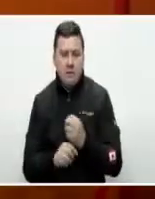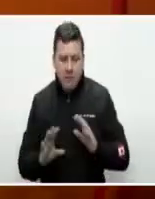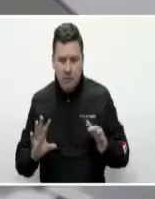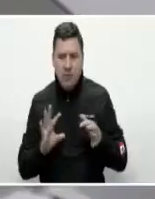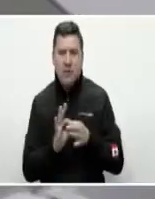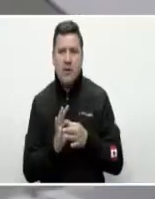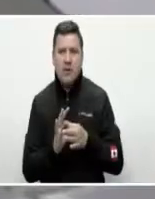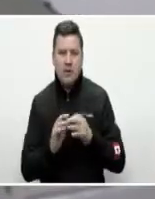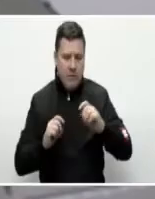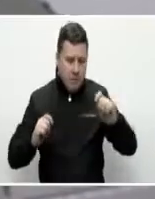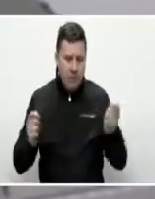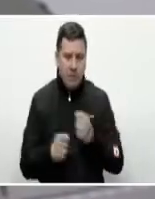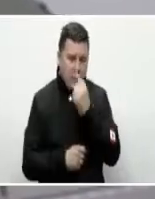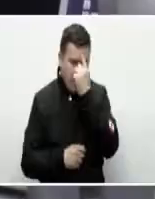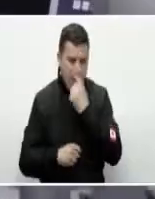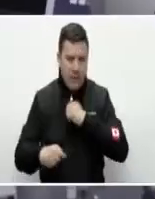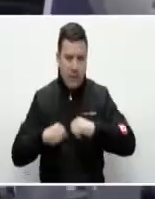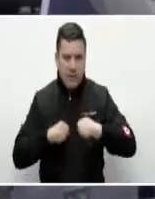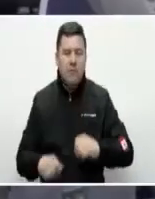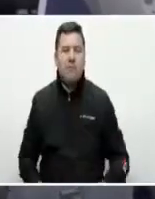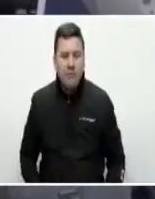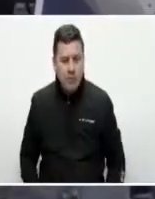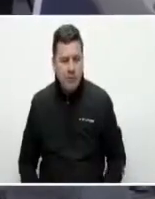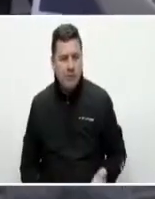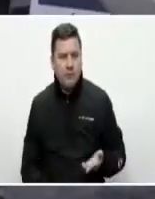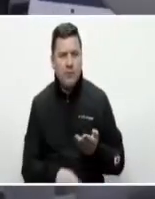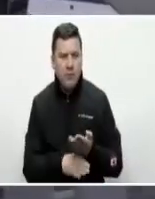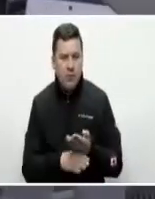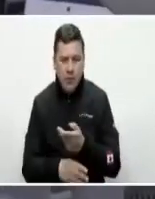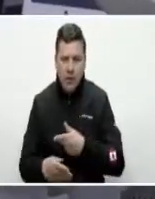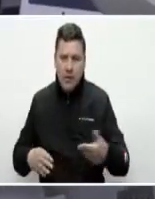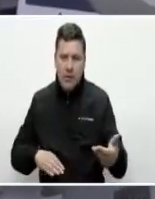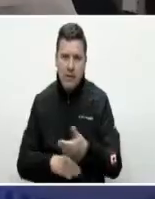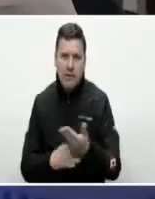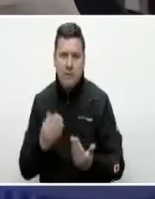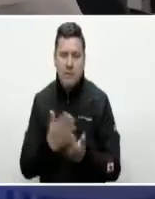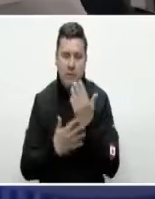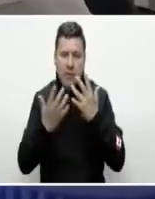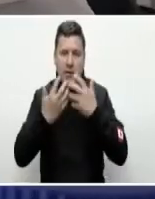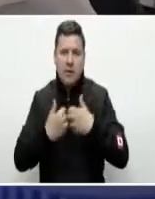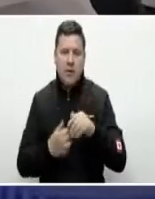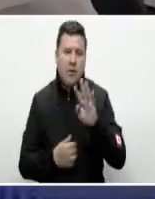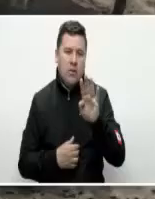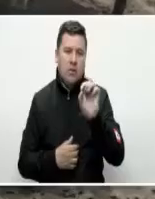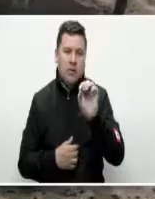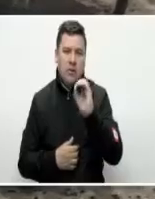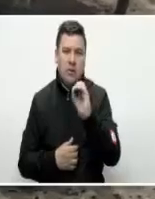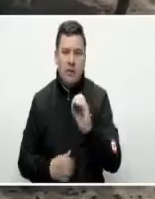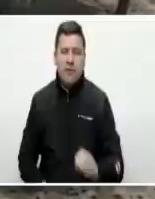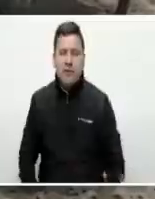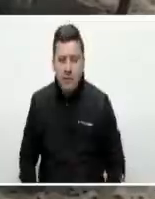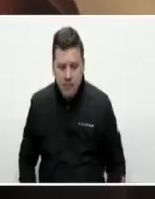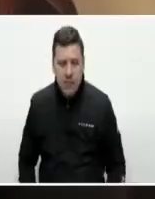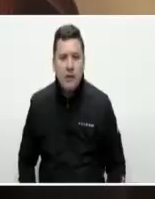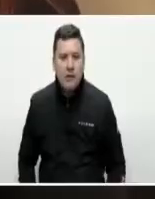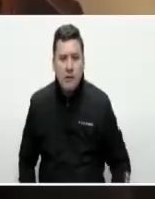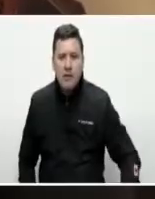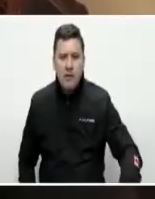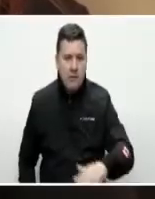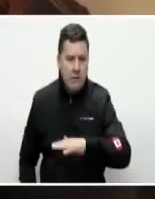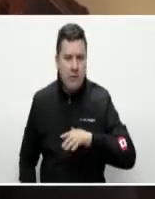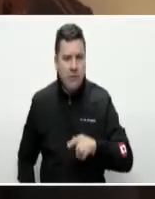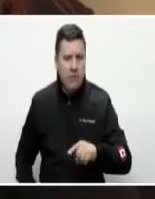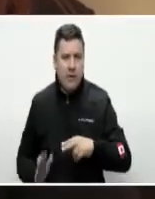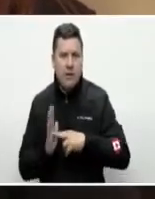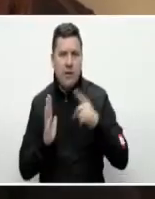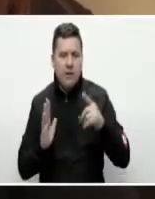equipo y el cambio de perfiles de gestión son planteamientos que nos exige la nueva industria 4.0. Digamos que la incorporación de todo lo que es